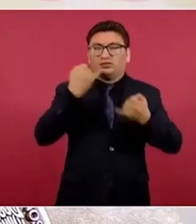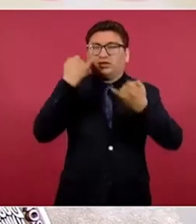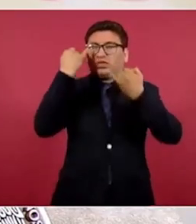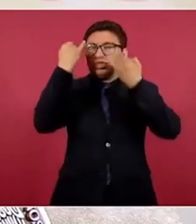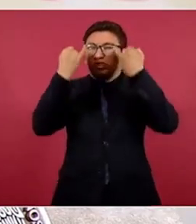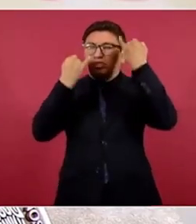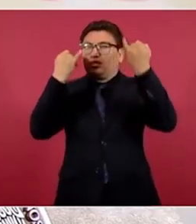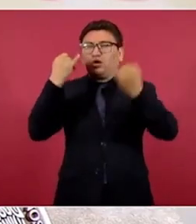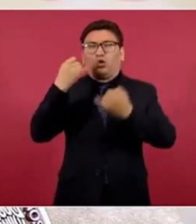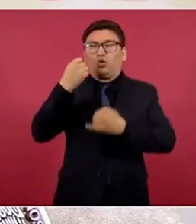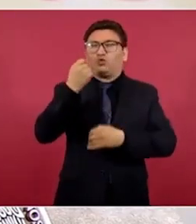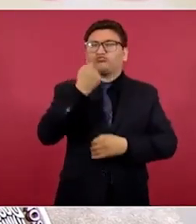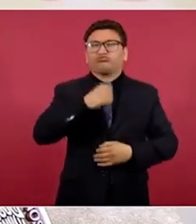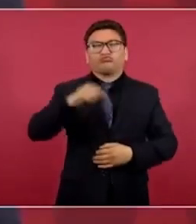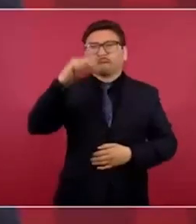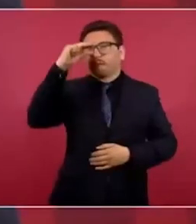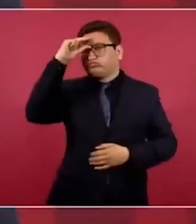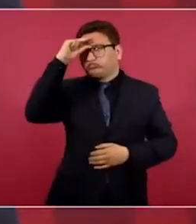y el talento.